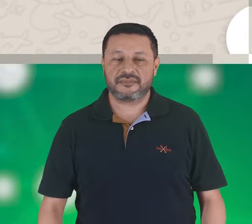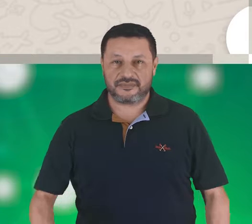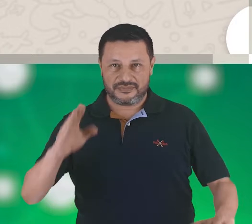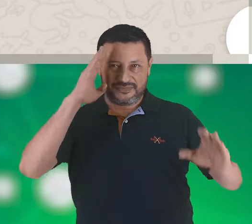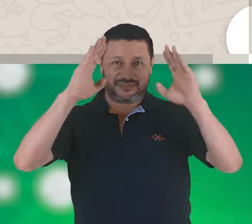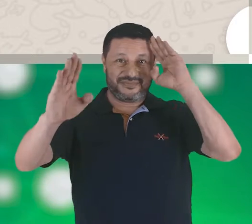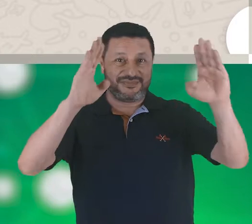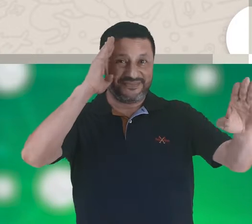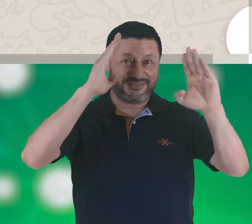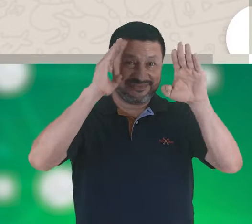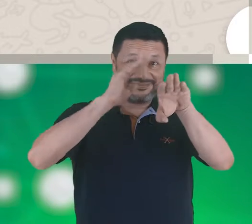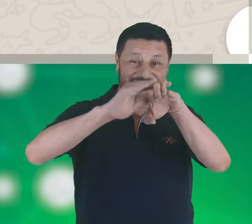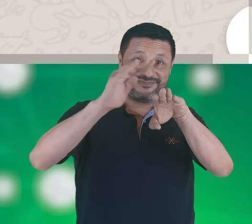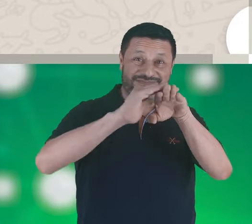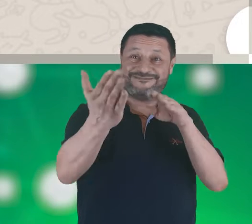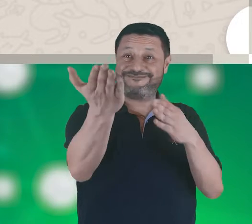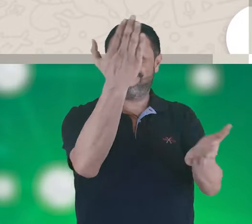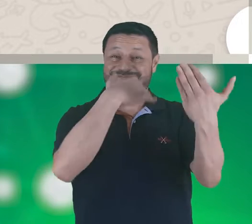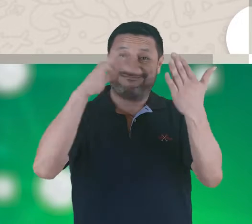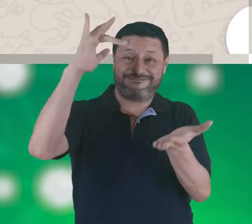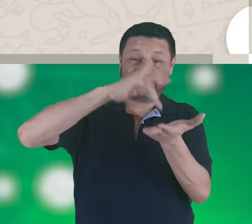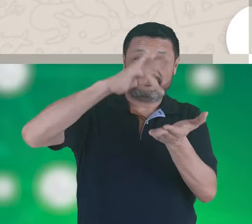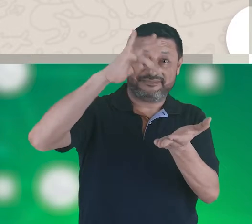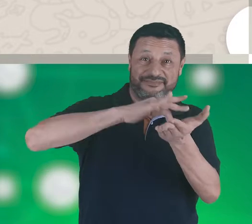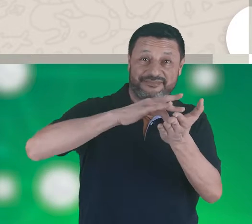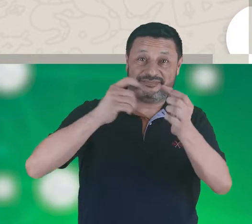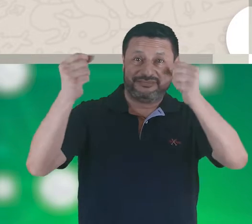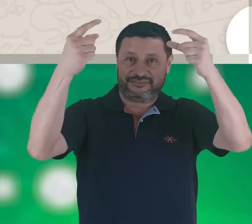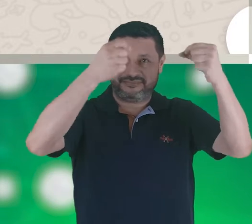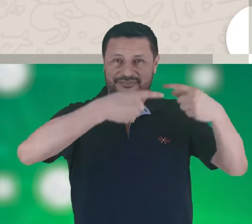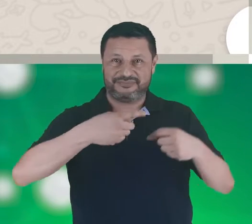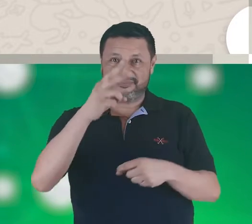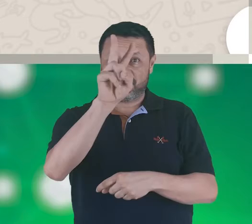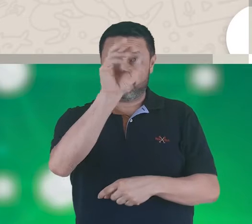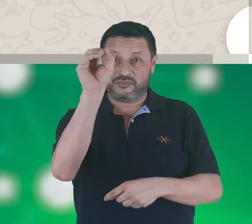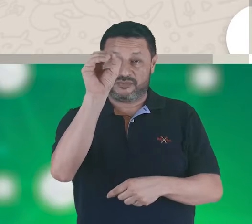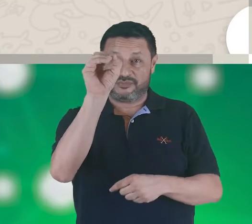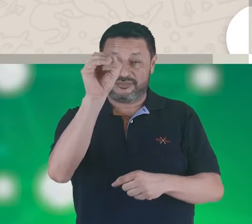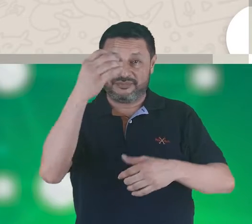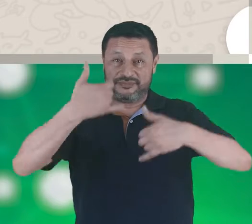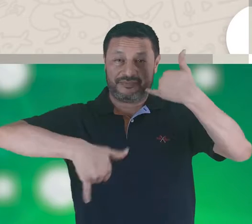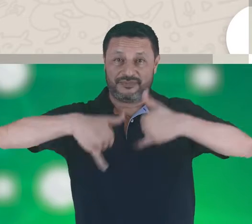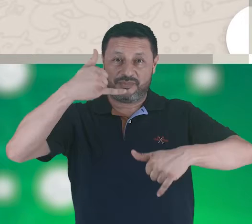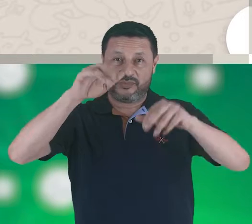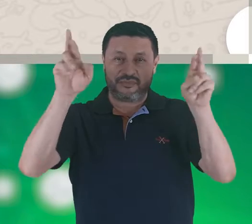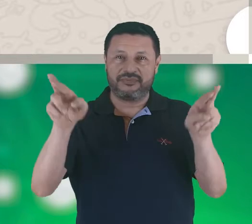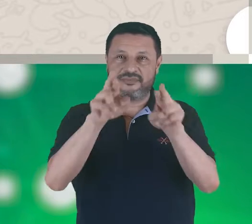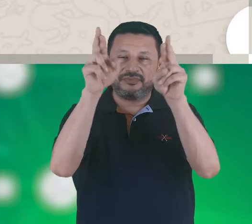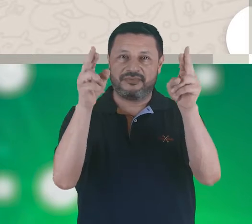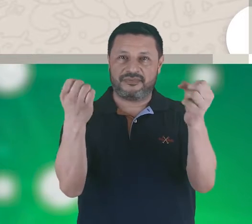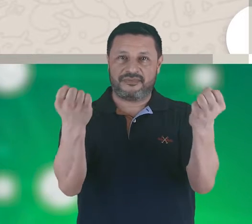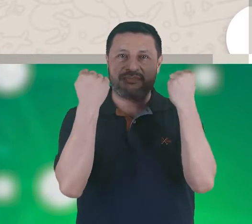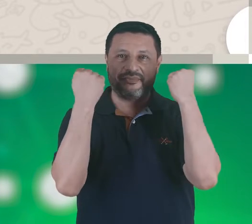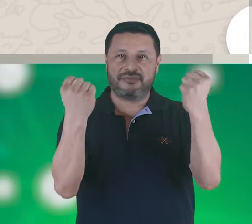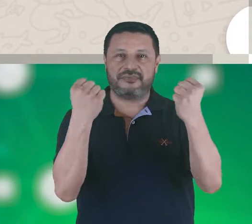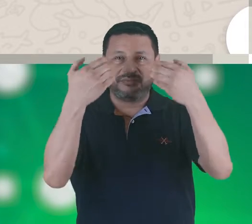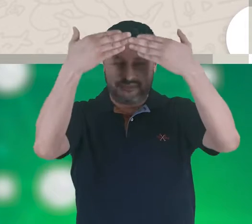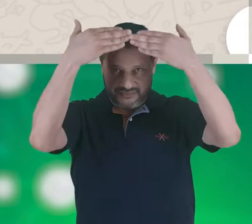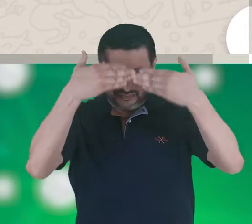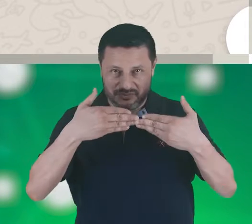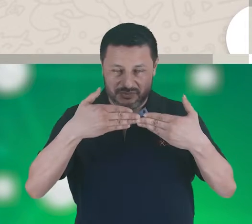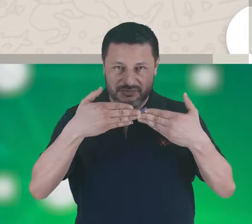Hola, queremos invitarte a participar en los vigésimos juegos deportivos y recreativos para personas con